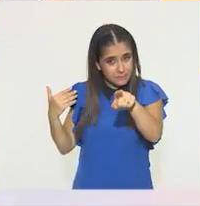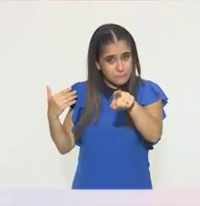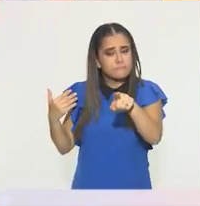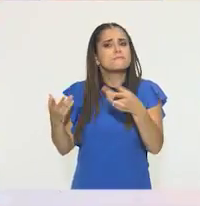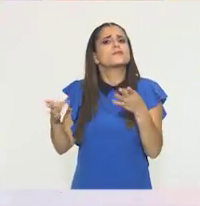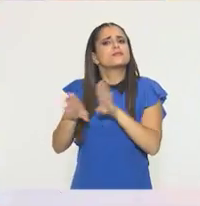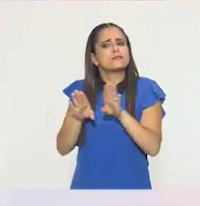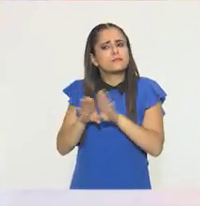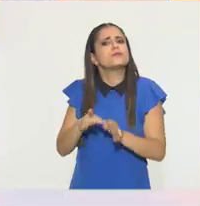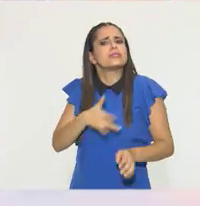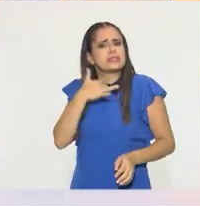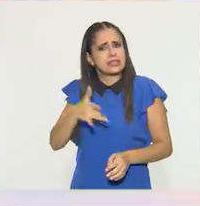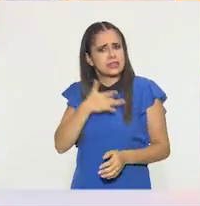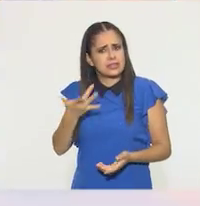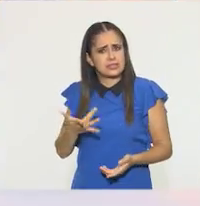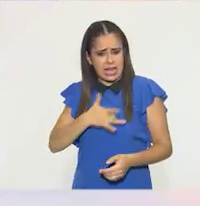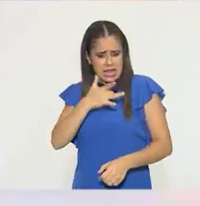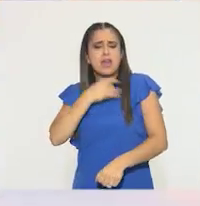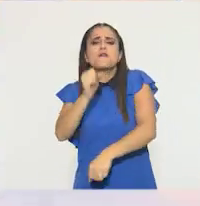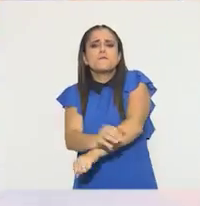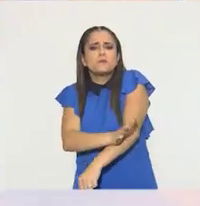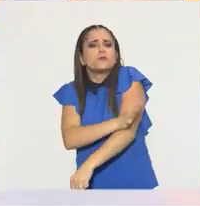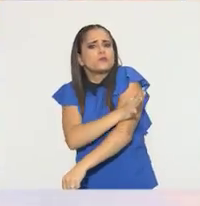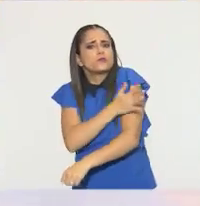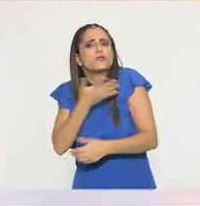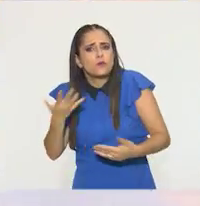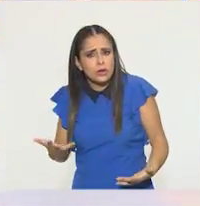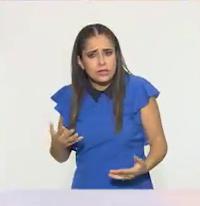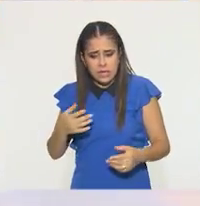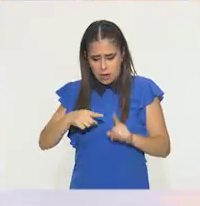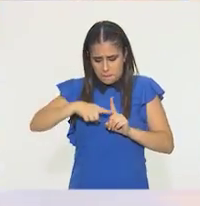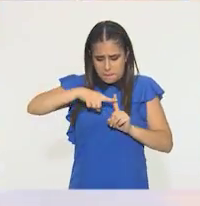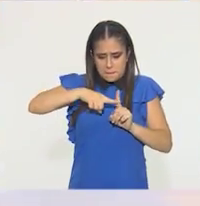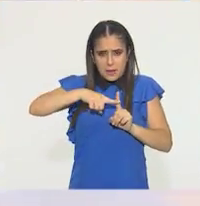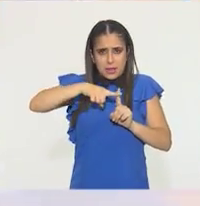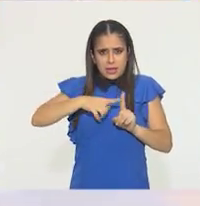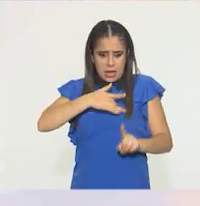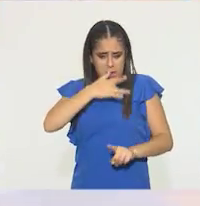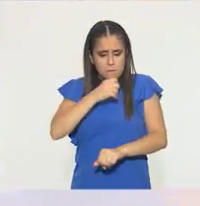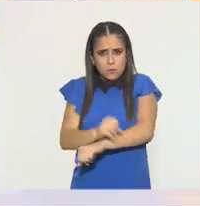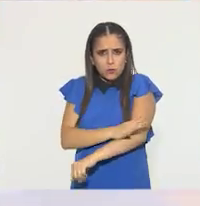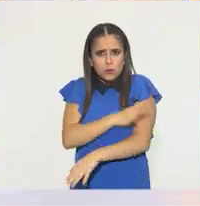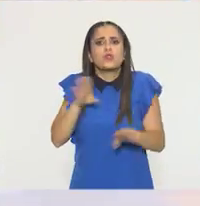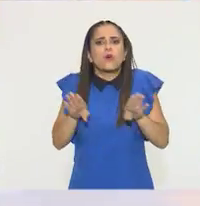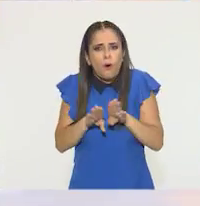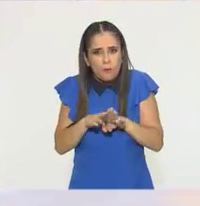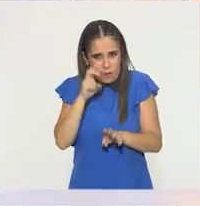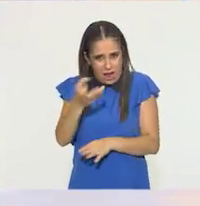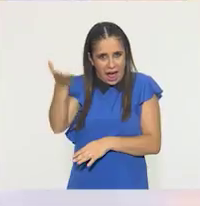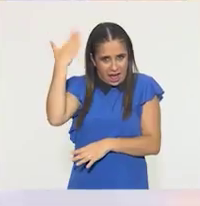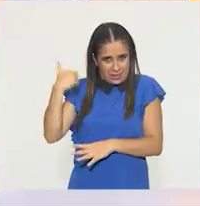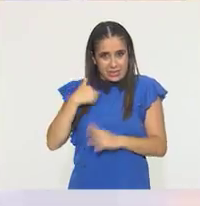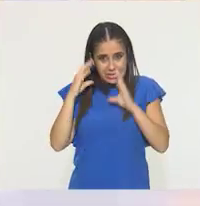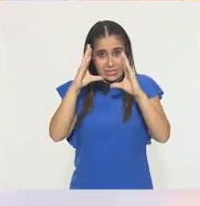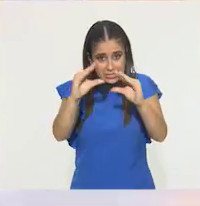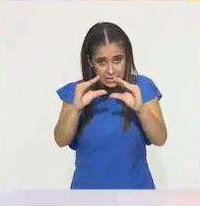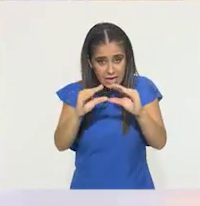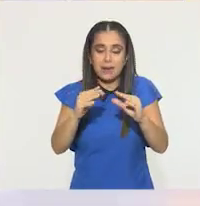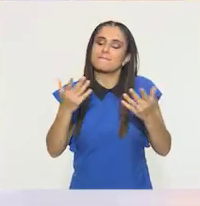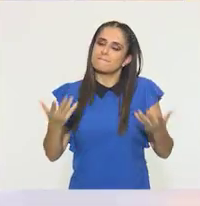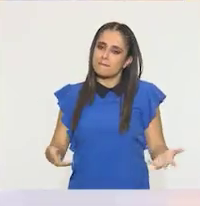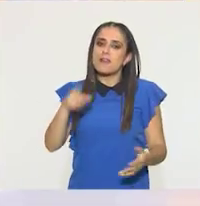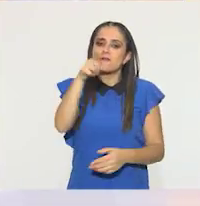nos sentimos, las emociones, cómo ocupamos el medidor de emoción. Pero algo que es importante es el diario de